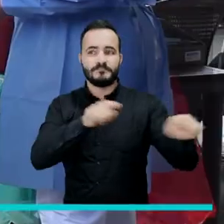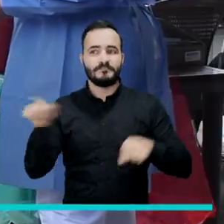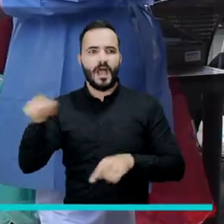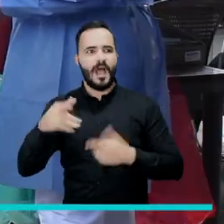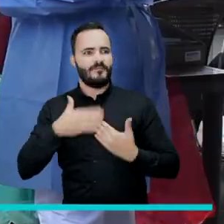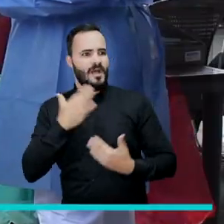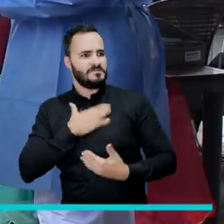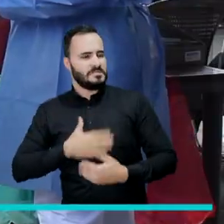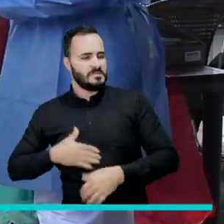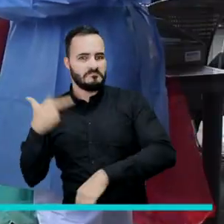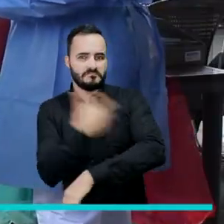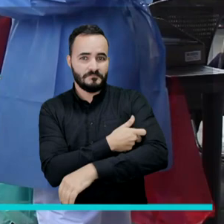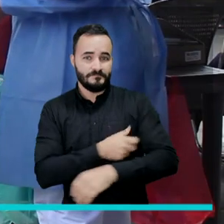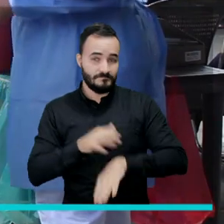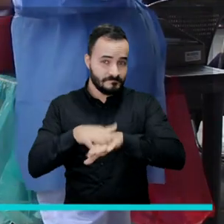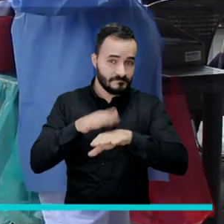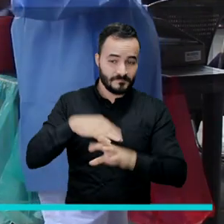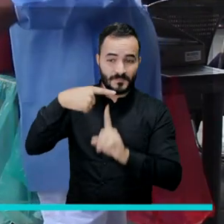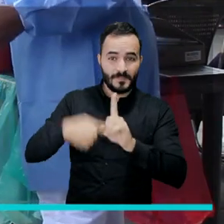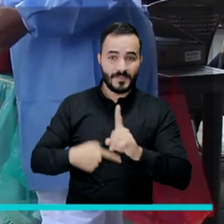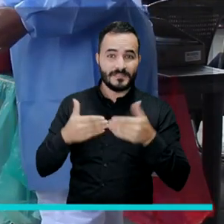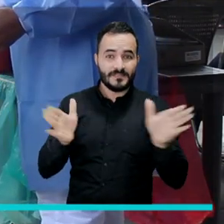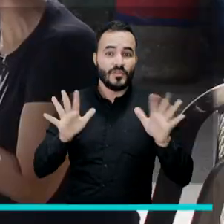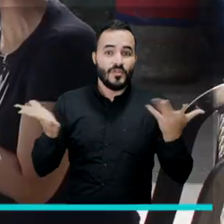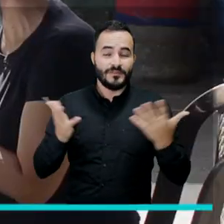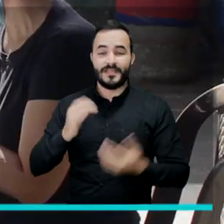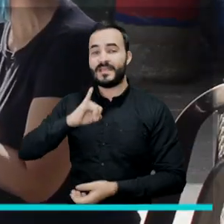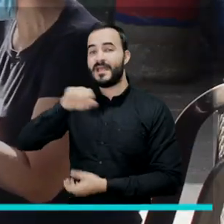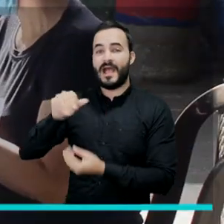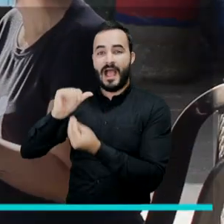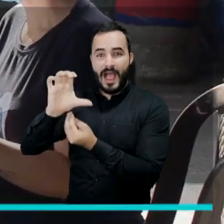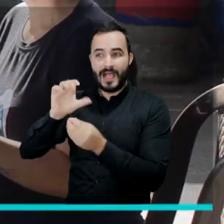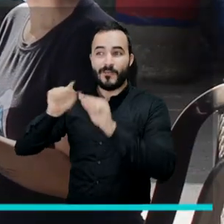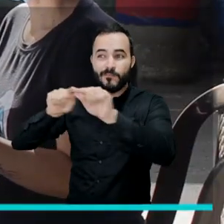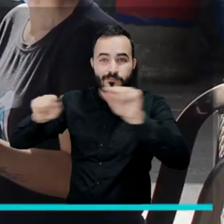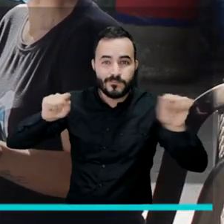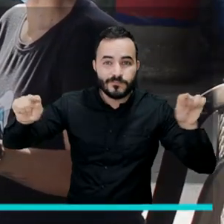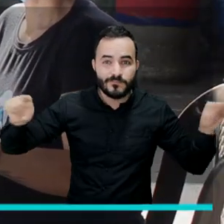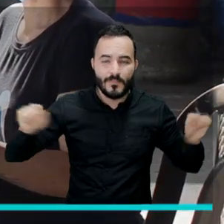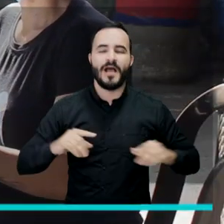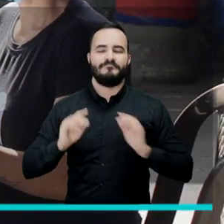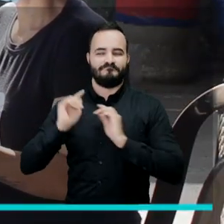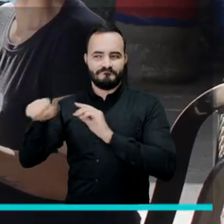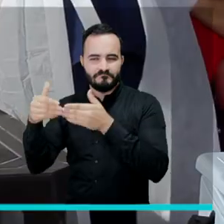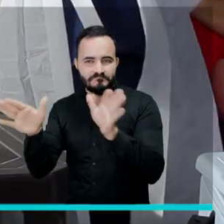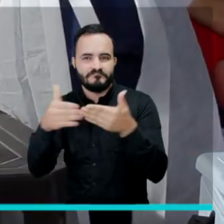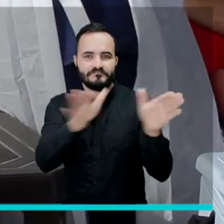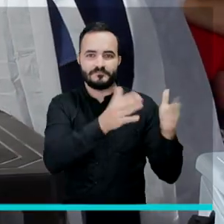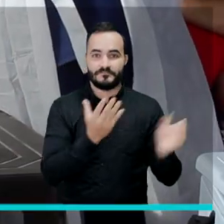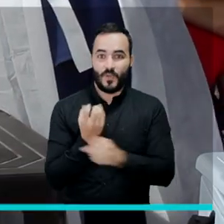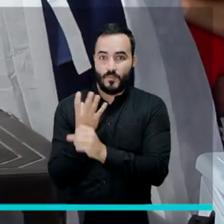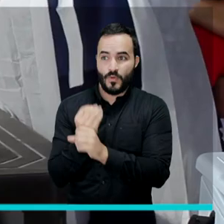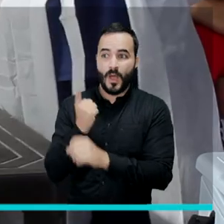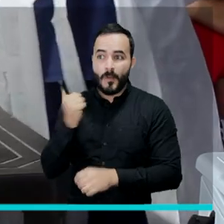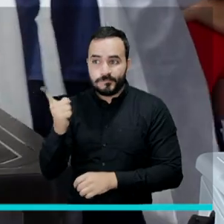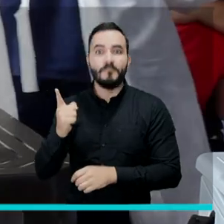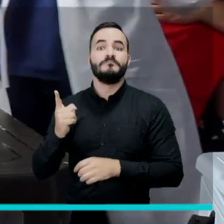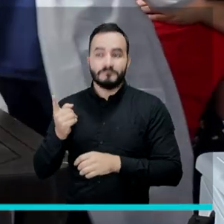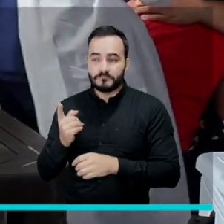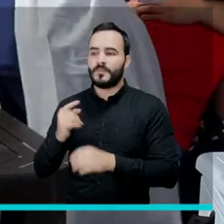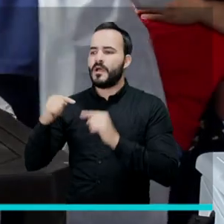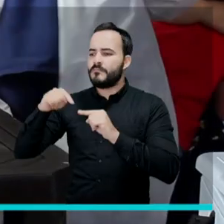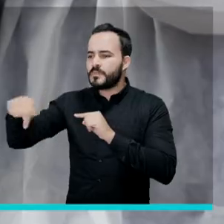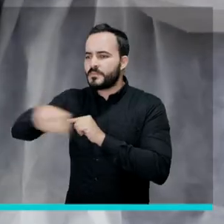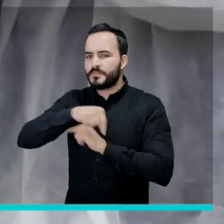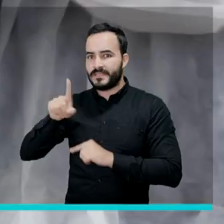de las dosis. Esta vez los puntos se están habilitando en las puntas de acción comunal. Cada día, en una comuna diferente, se habilitan seis puntos